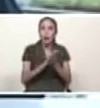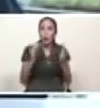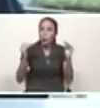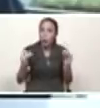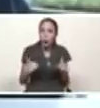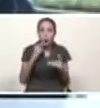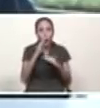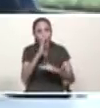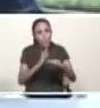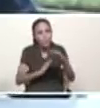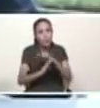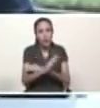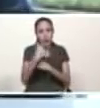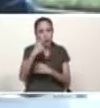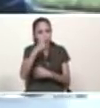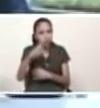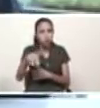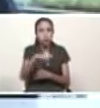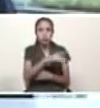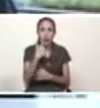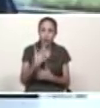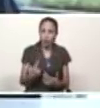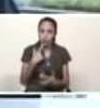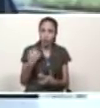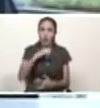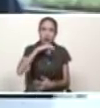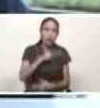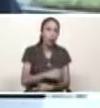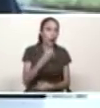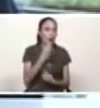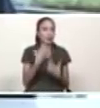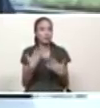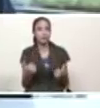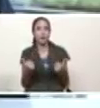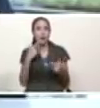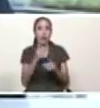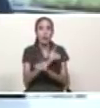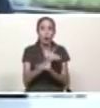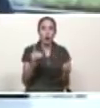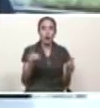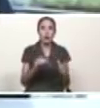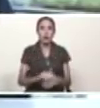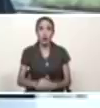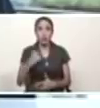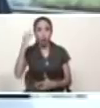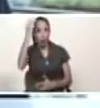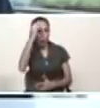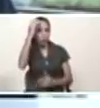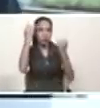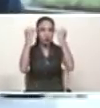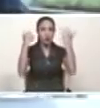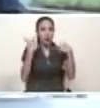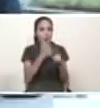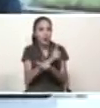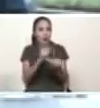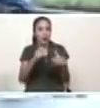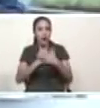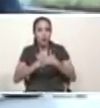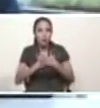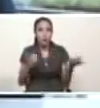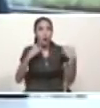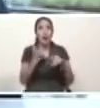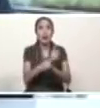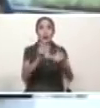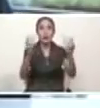noble somos un pueblo con una historia grandiosa un pueblo democrático con conciencia de libertad un pueblo libre